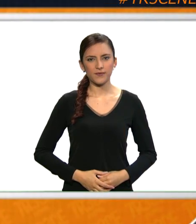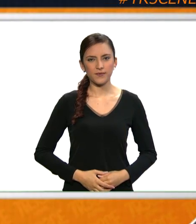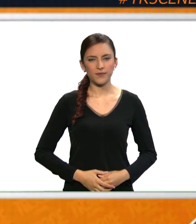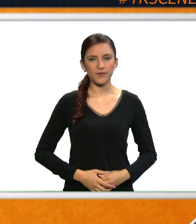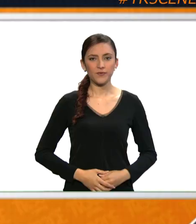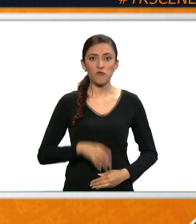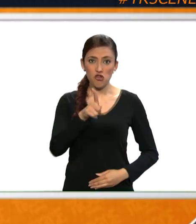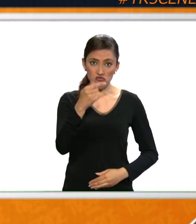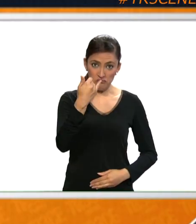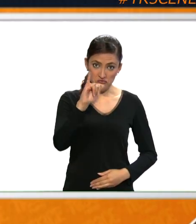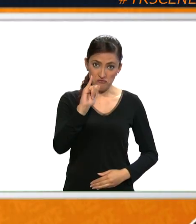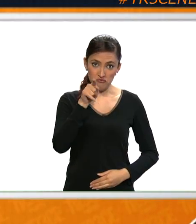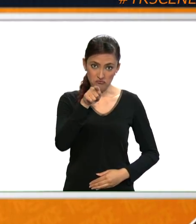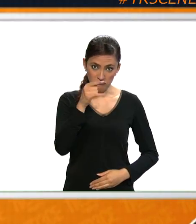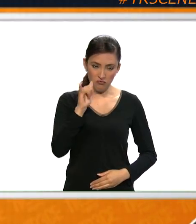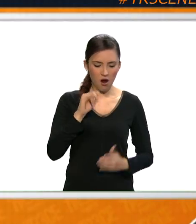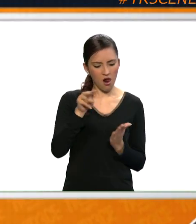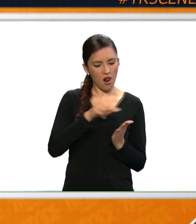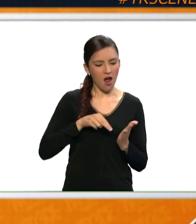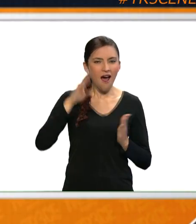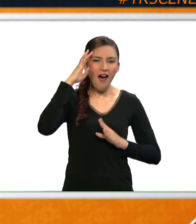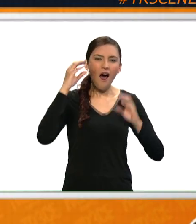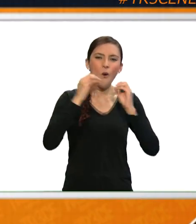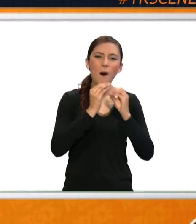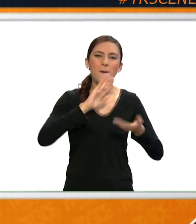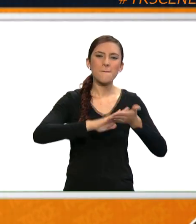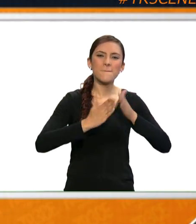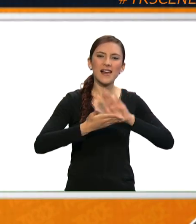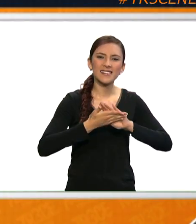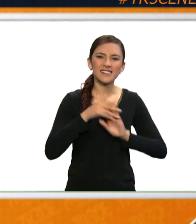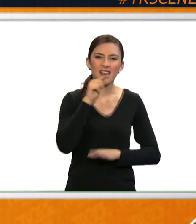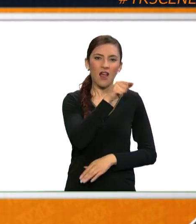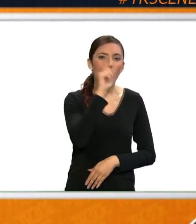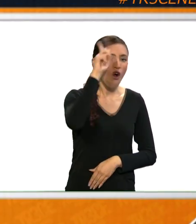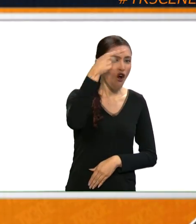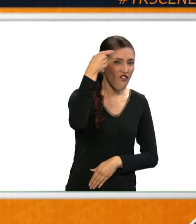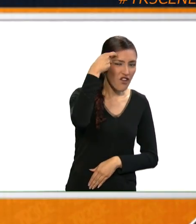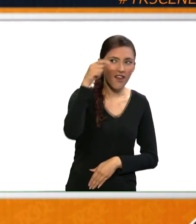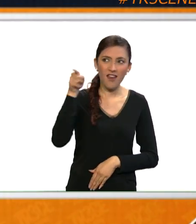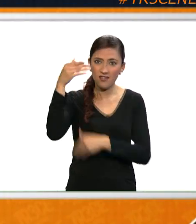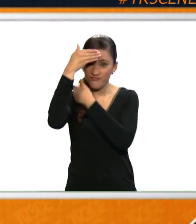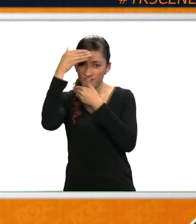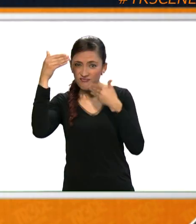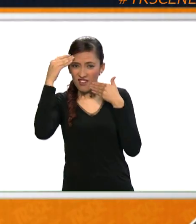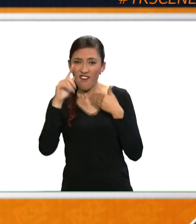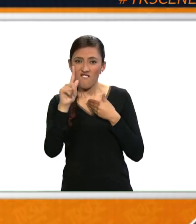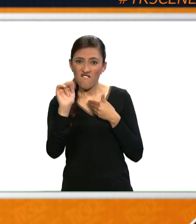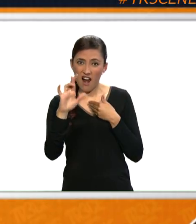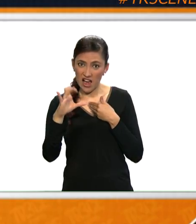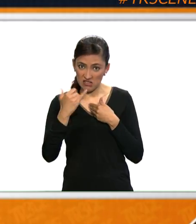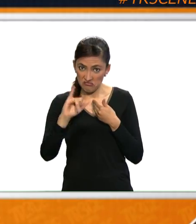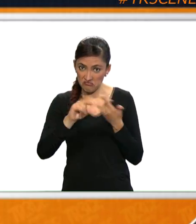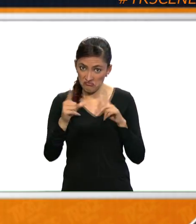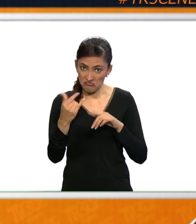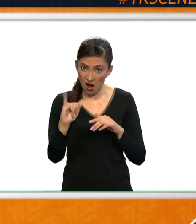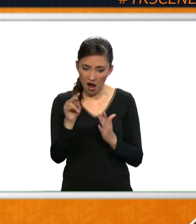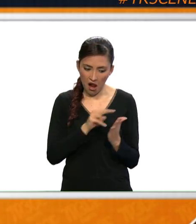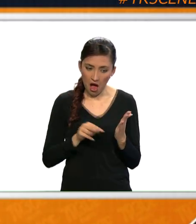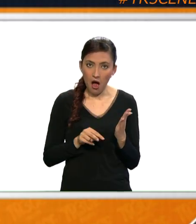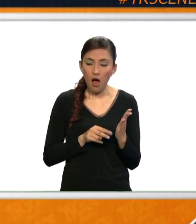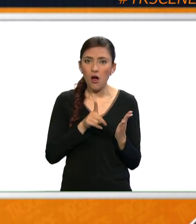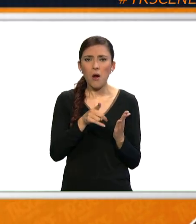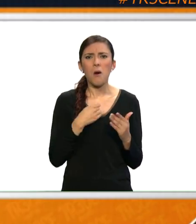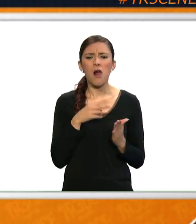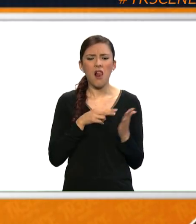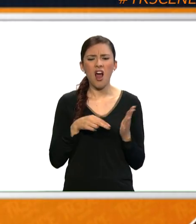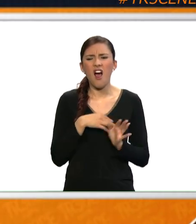¿Usted ya leyó el acuerdo final de paz entre el gobierno y las FARC? Hay muchísimas alternativas, si